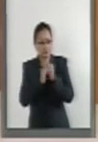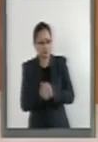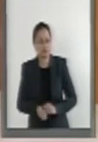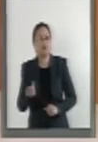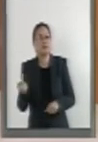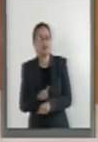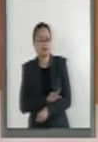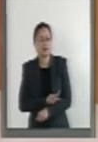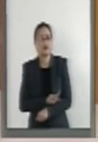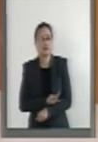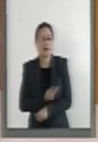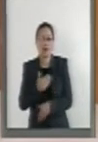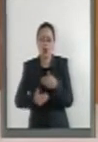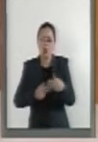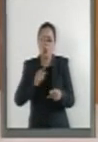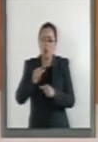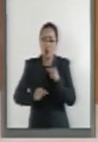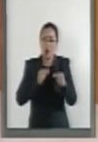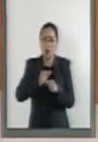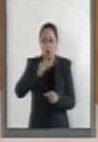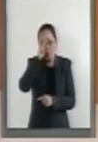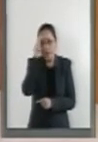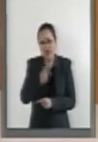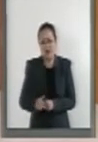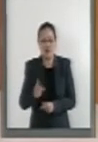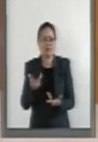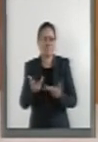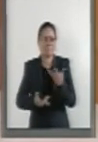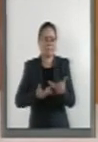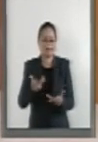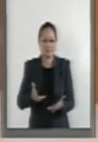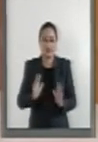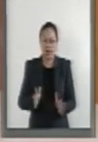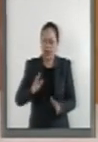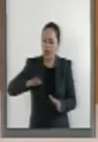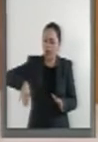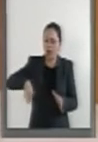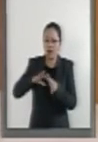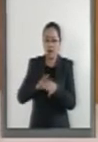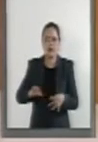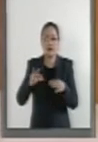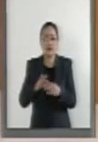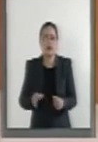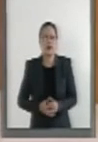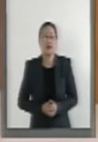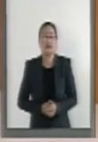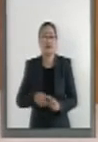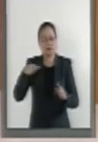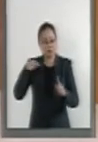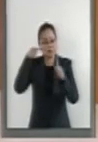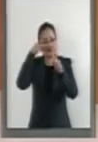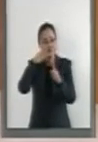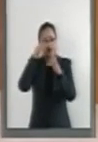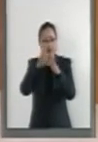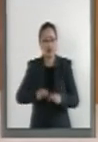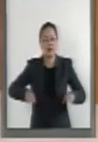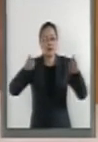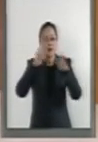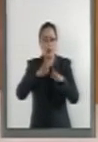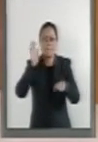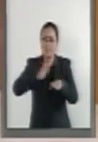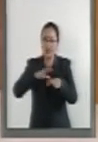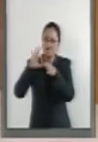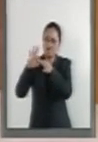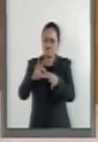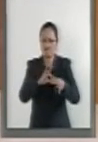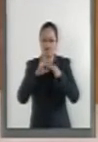intensificarán y tendrán consecuencias cada vez más catastróficas, como ya se dijo aquí. Hoy, el reto más grande es lograr una mayor cooperación